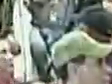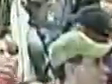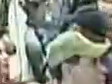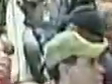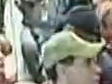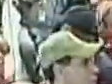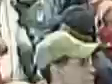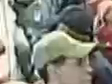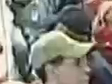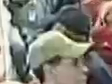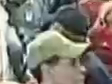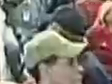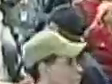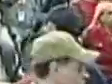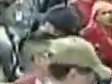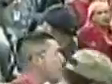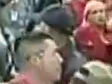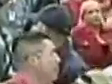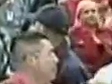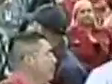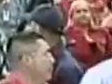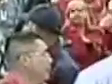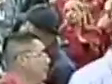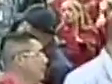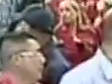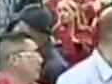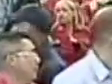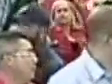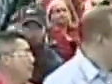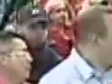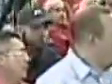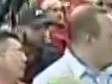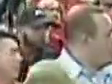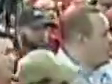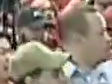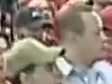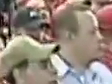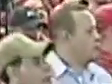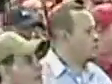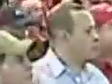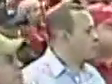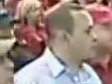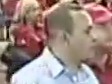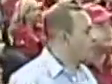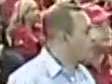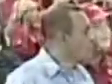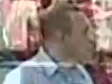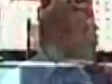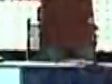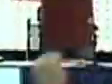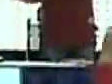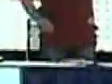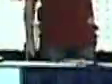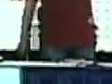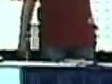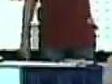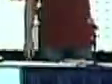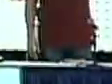que viva el partido socialista unido de Venezuela que viva la patria